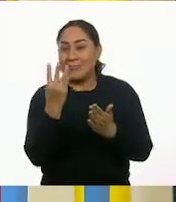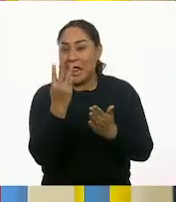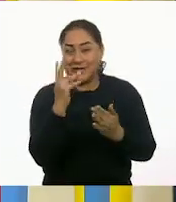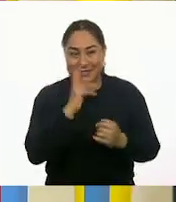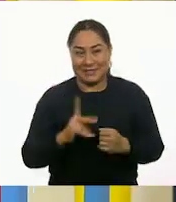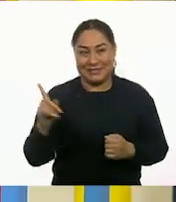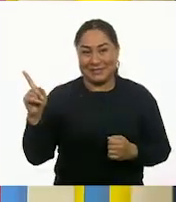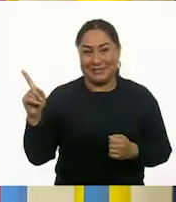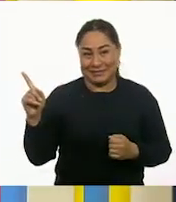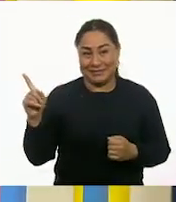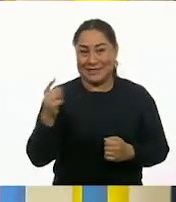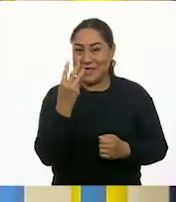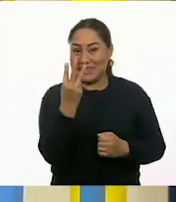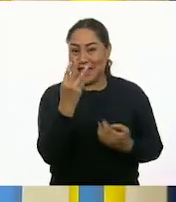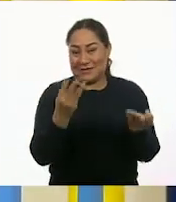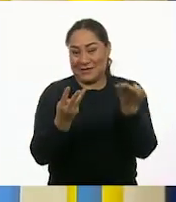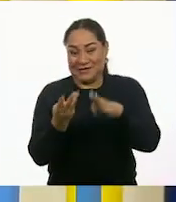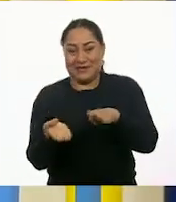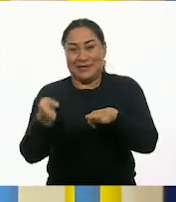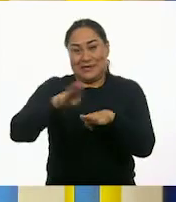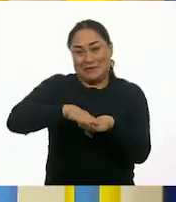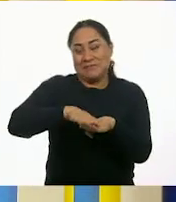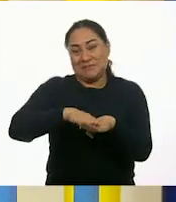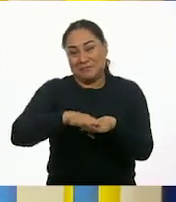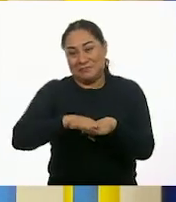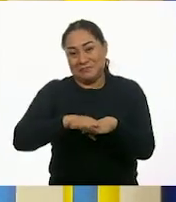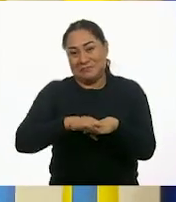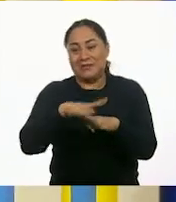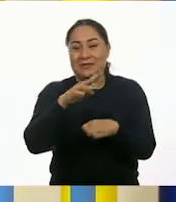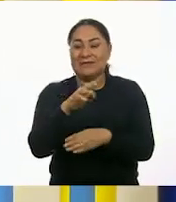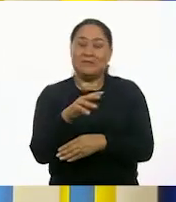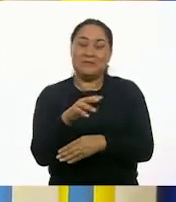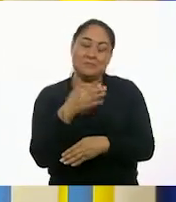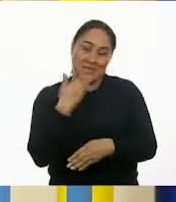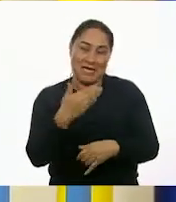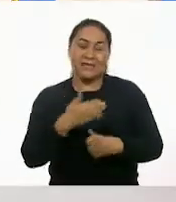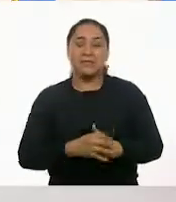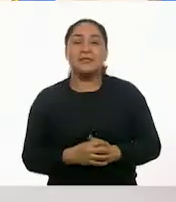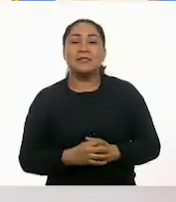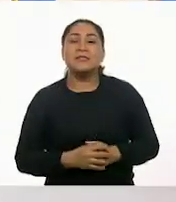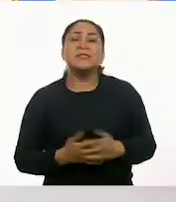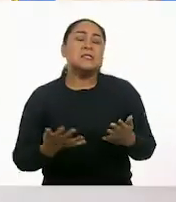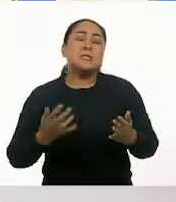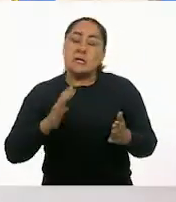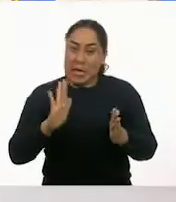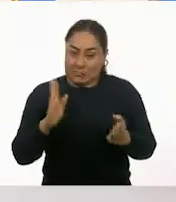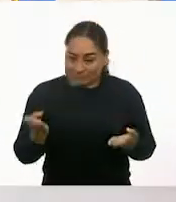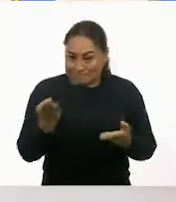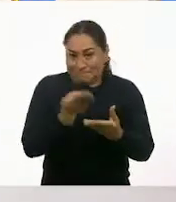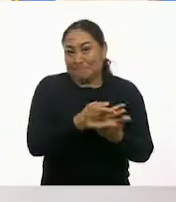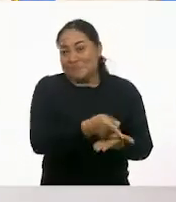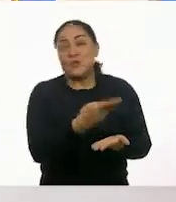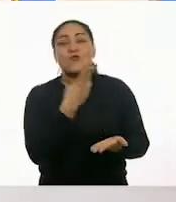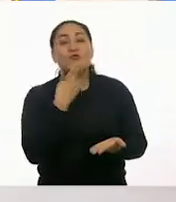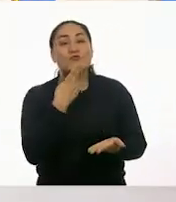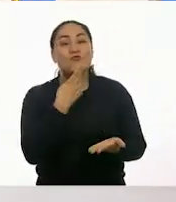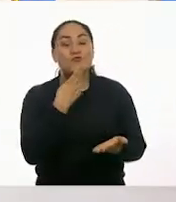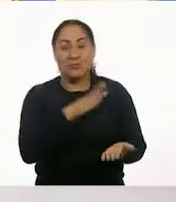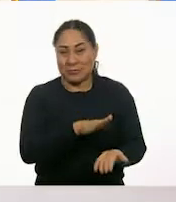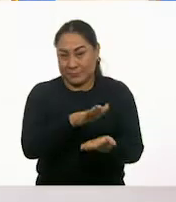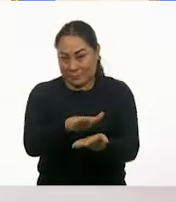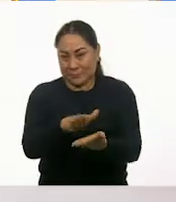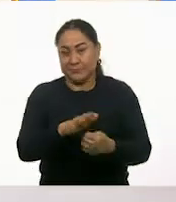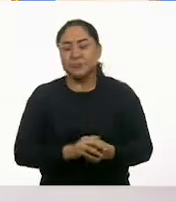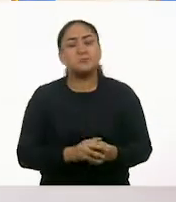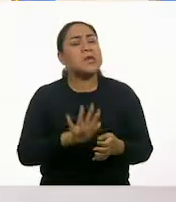es un tríptico porque está doblado en... En tres partes. Es un tríptico. Muy bien. Vamos a guardarlo aquí. Vamos a dejarlo apartado.